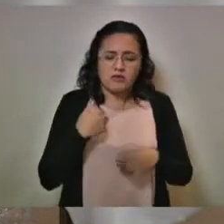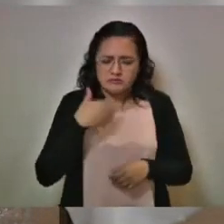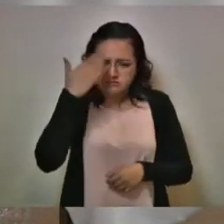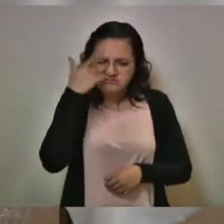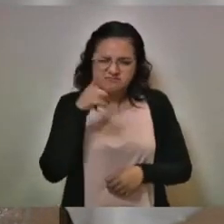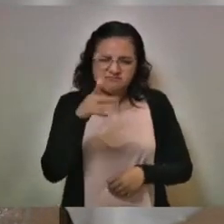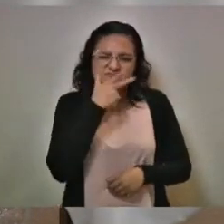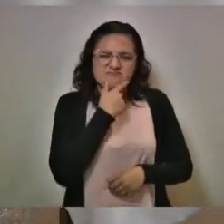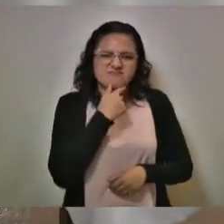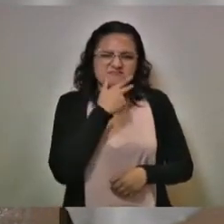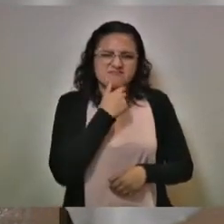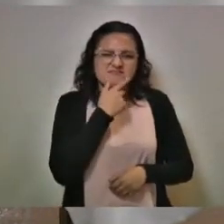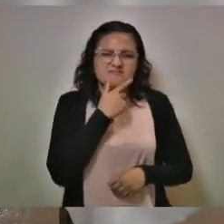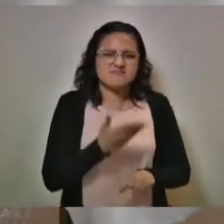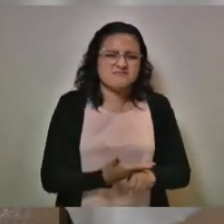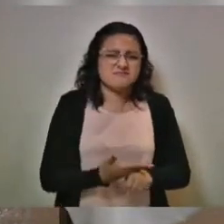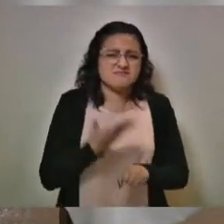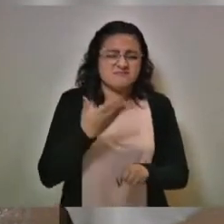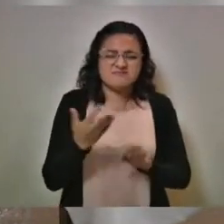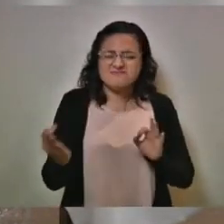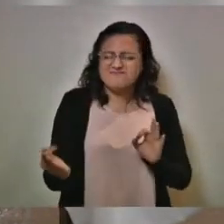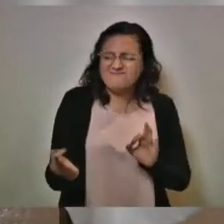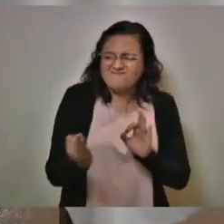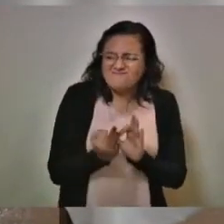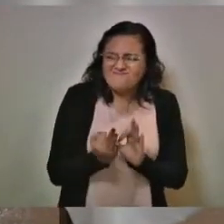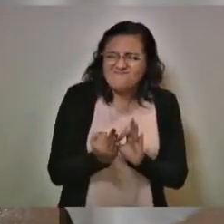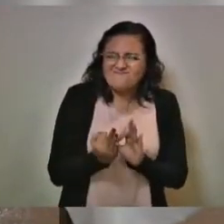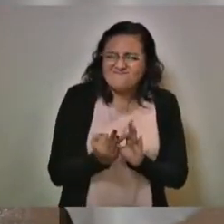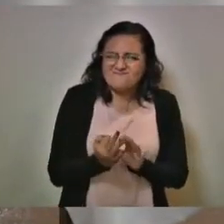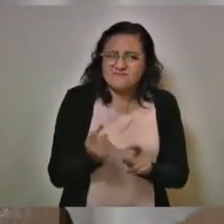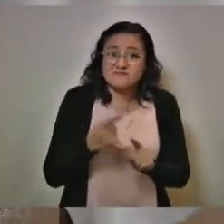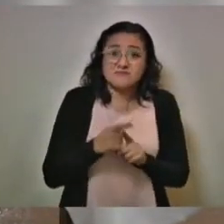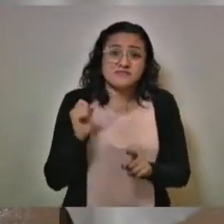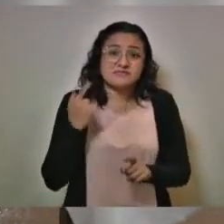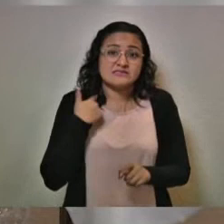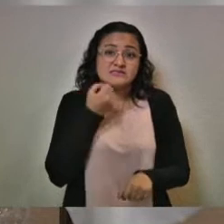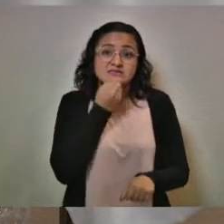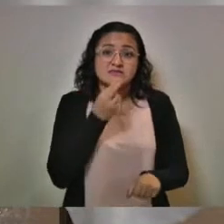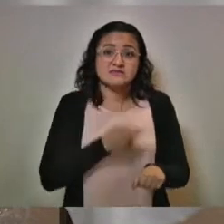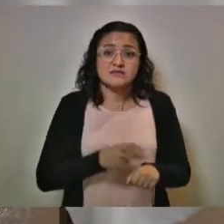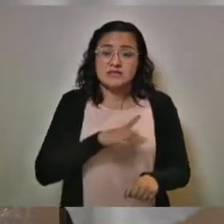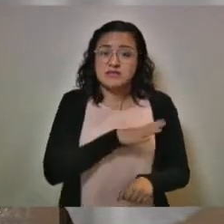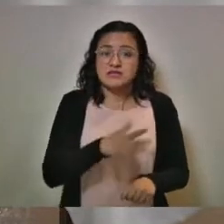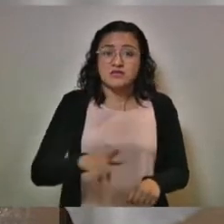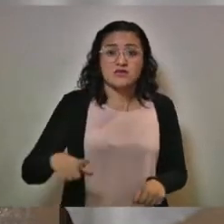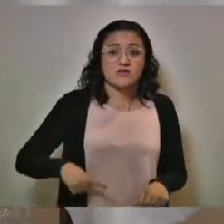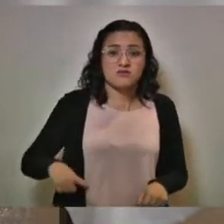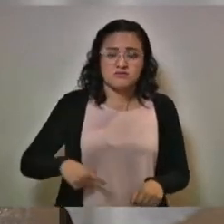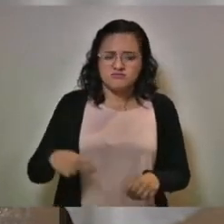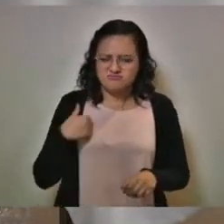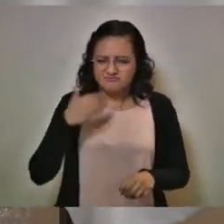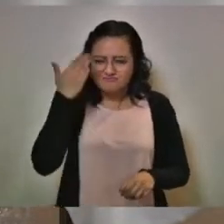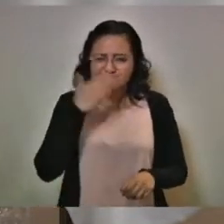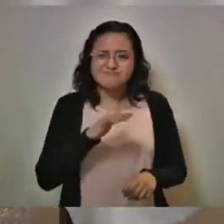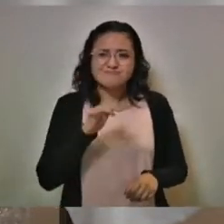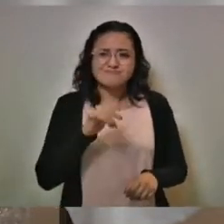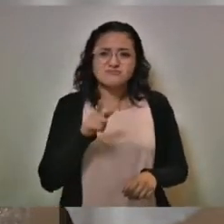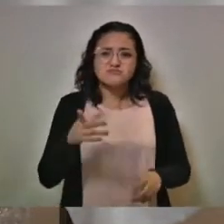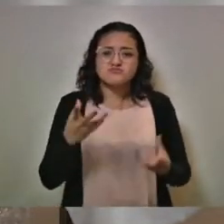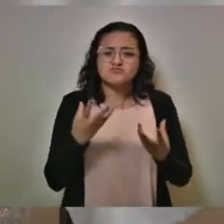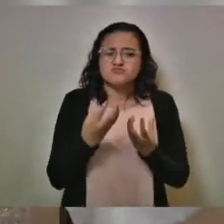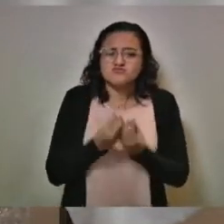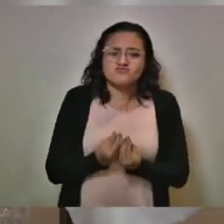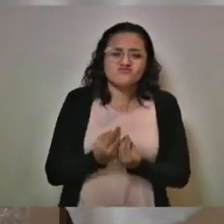es muy cercano al exsecretario general de gobierno, sé que es su